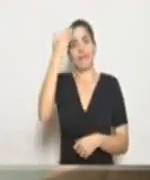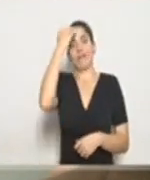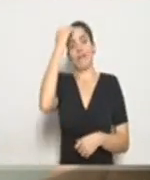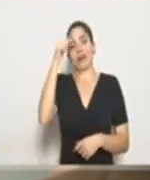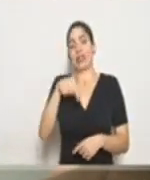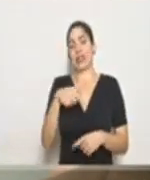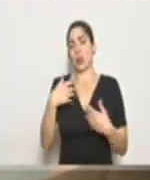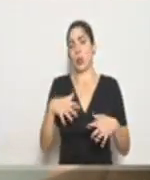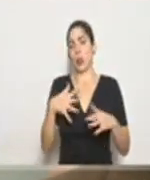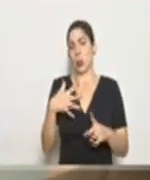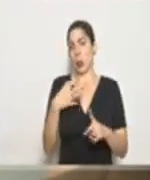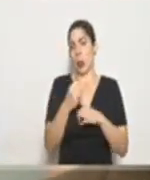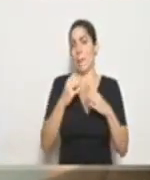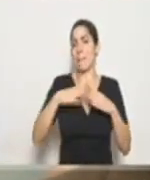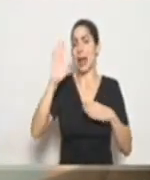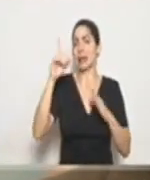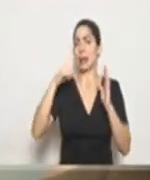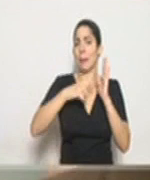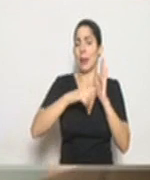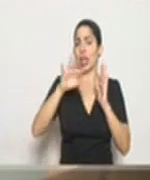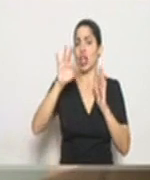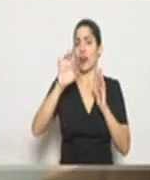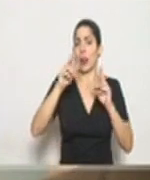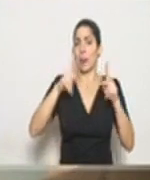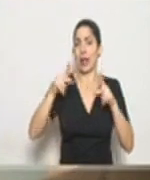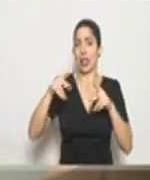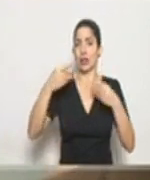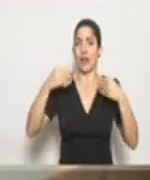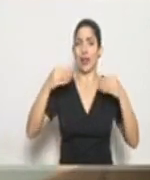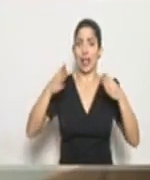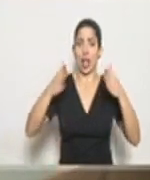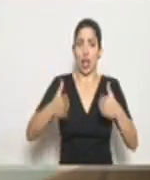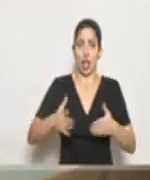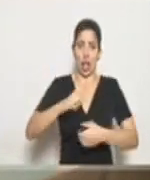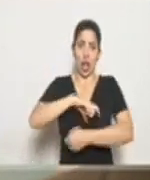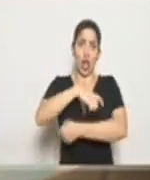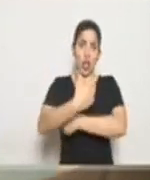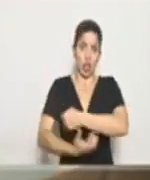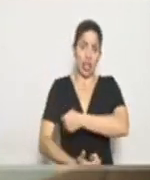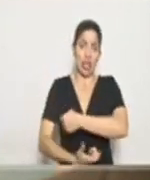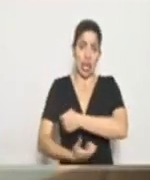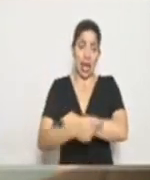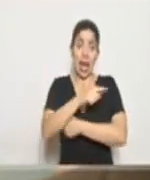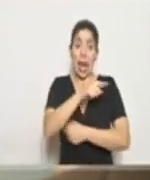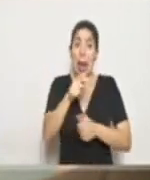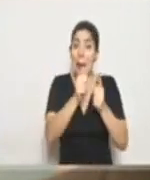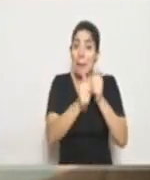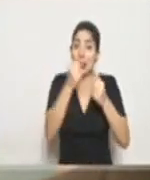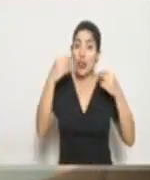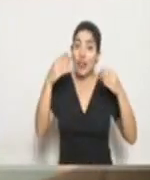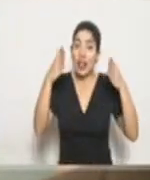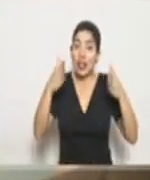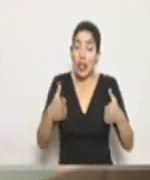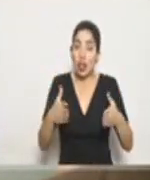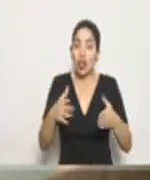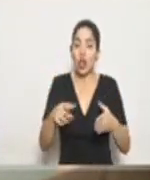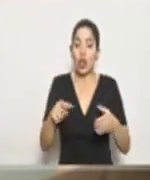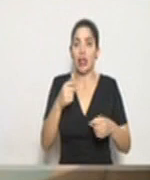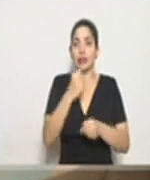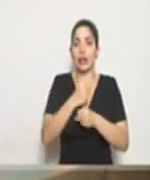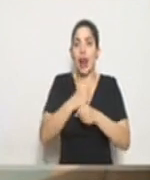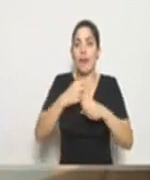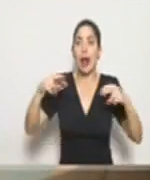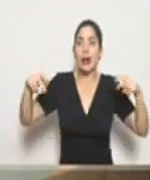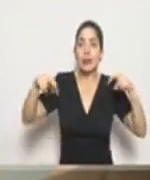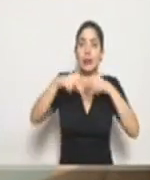impacta a más de 1.900 personas vendedoras de lotería, que la mayoría de ellos trabaja a pie,